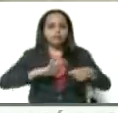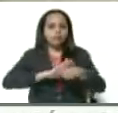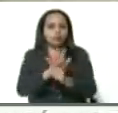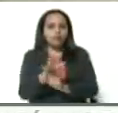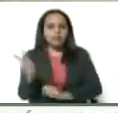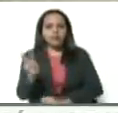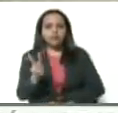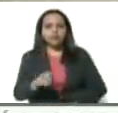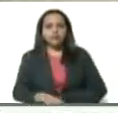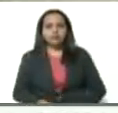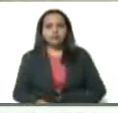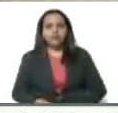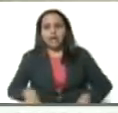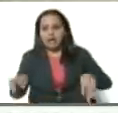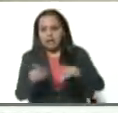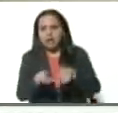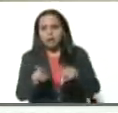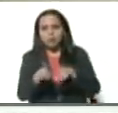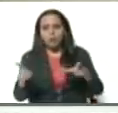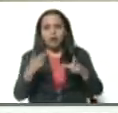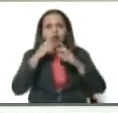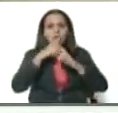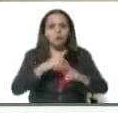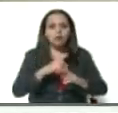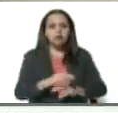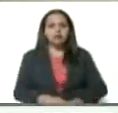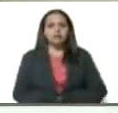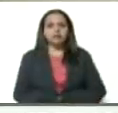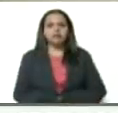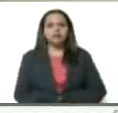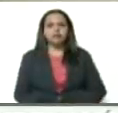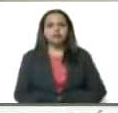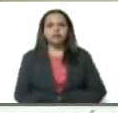Es pertinente esta respuesta, Silvia, ¿verdad?